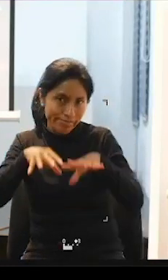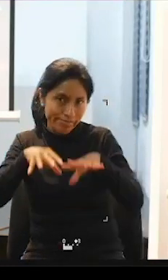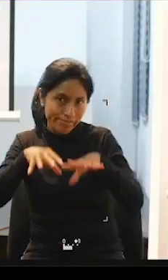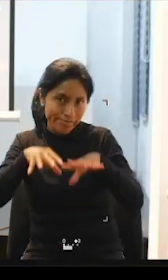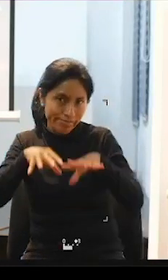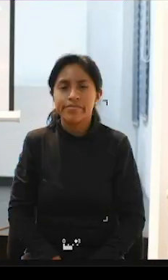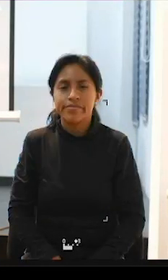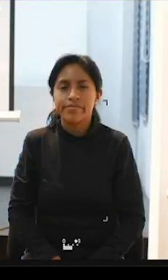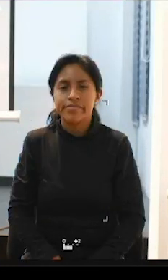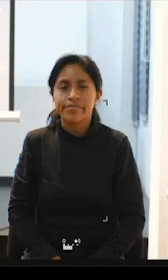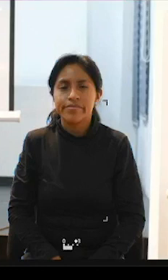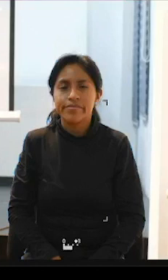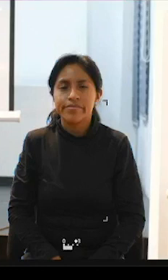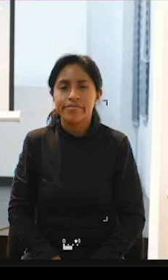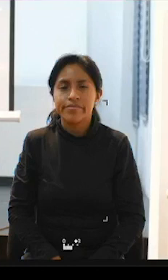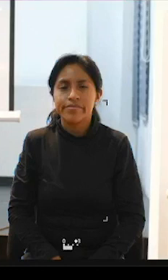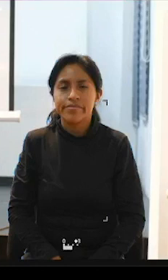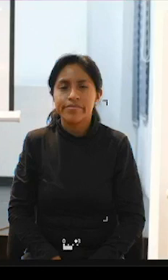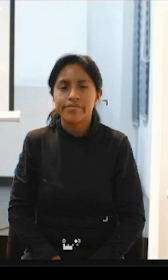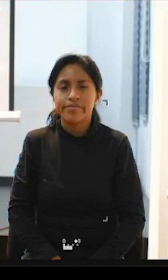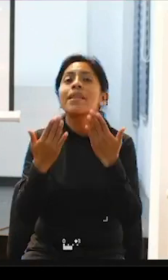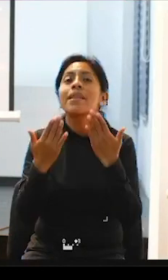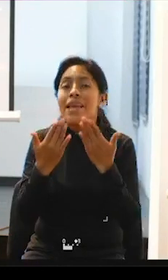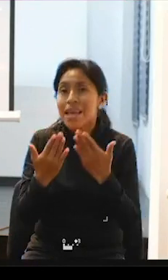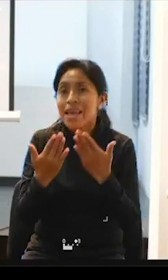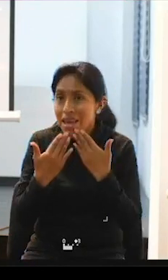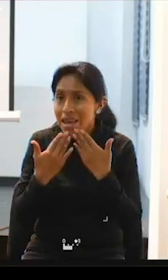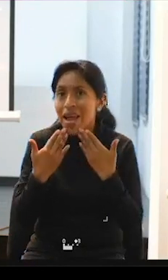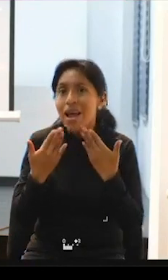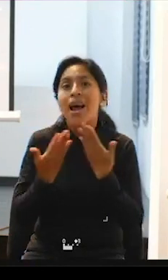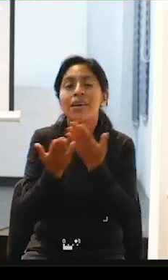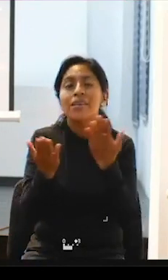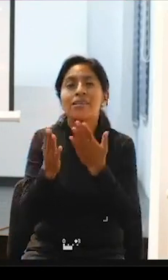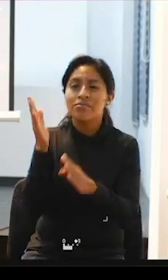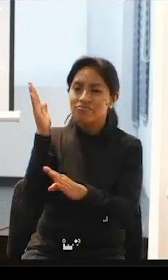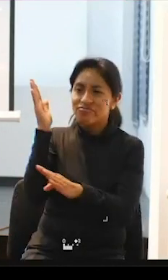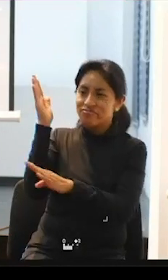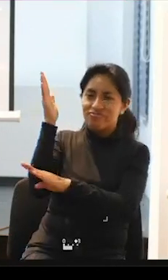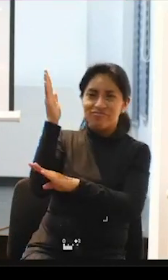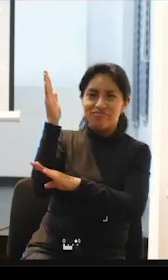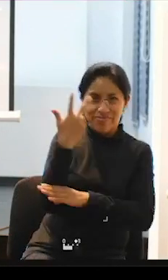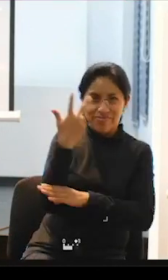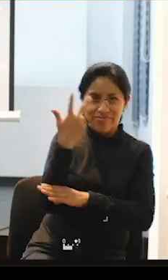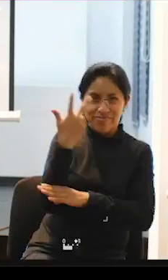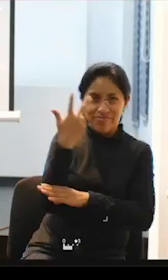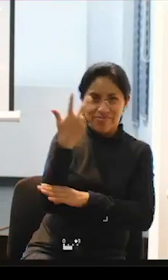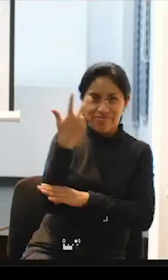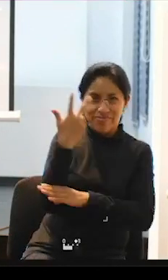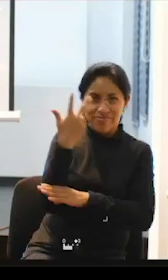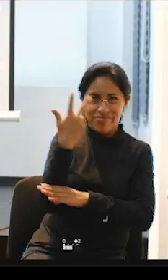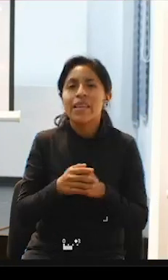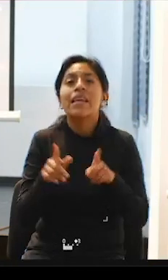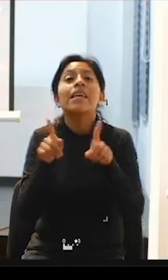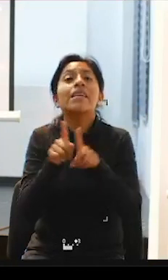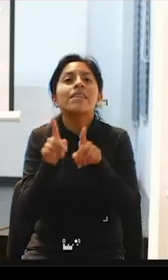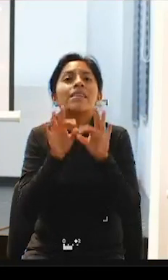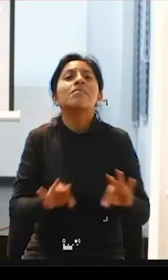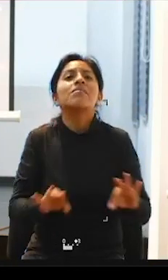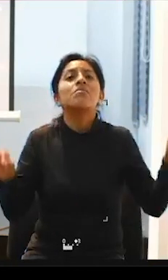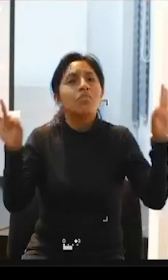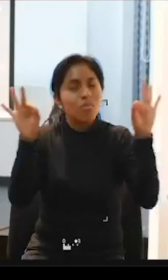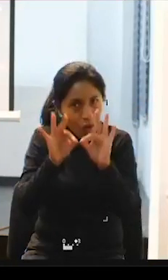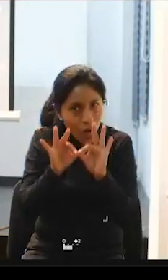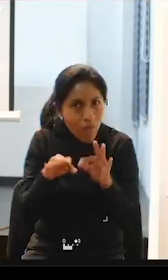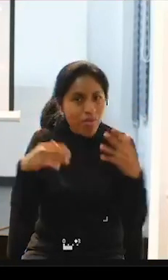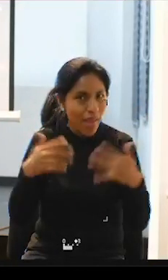con la participación de Feli damos gracias a nuestras panelistas indicar también así de importante la asistencia